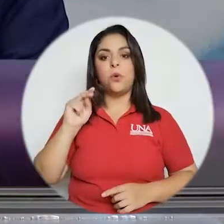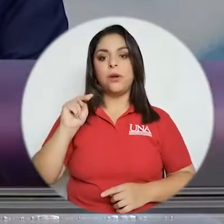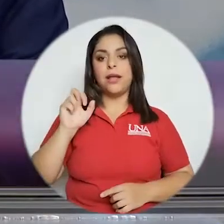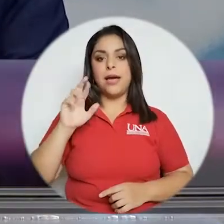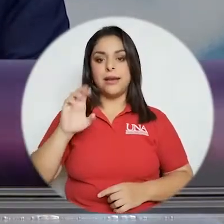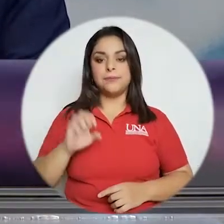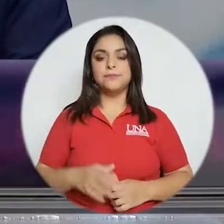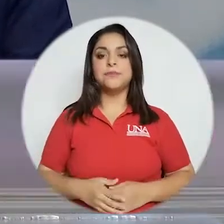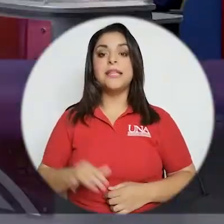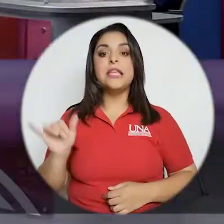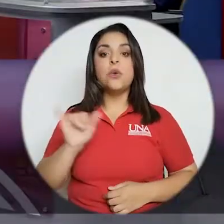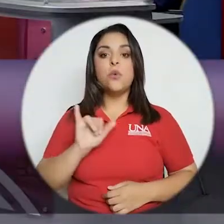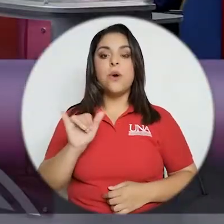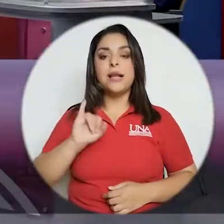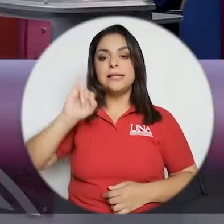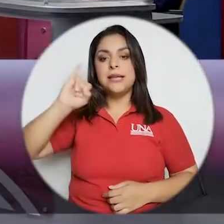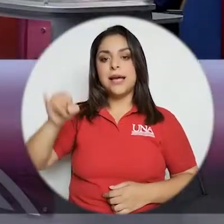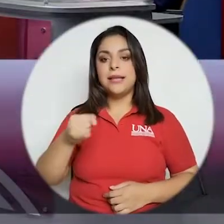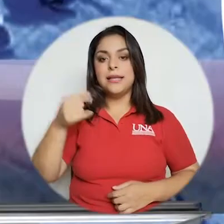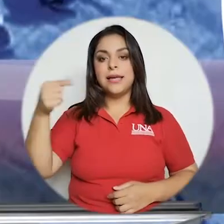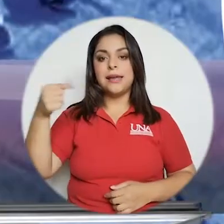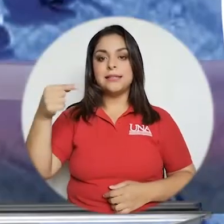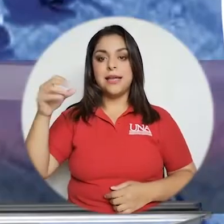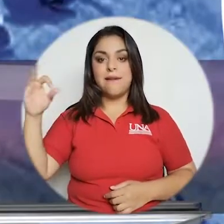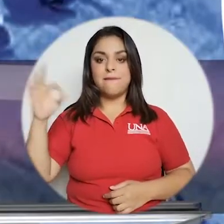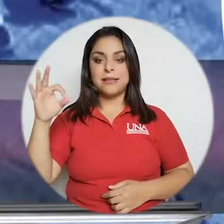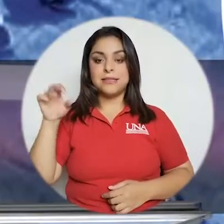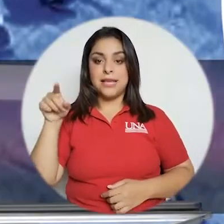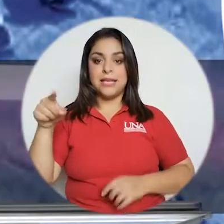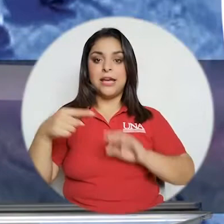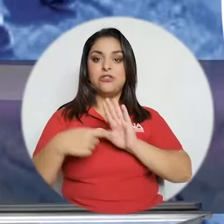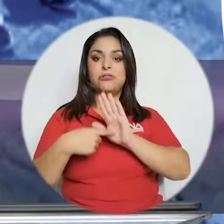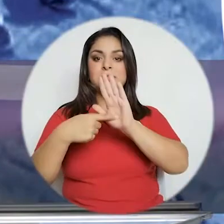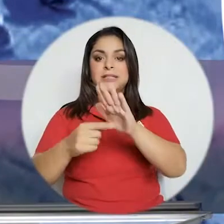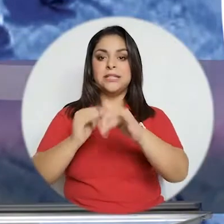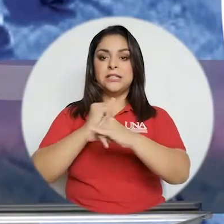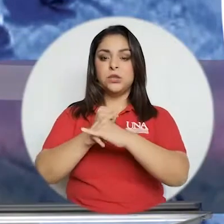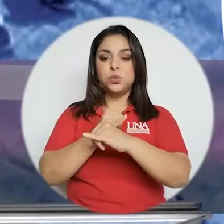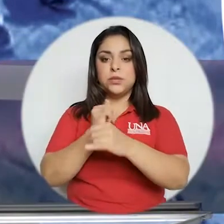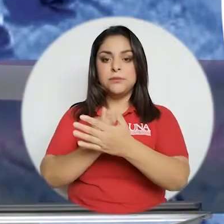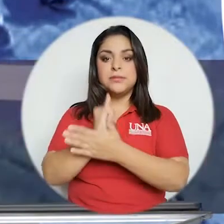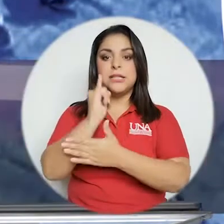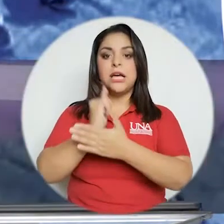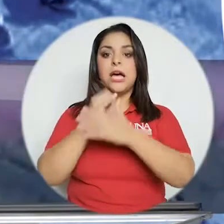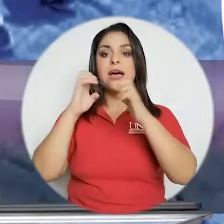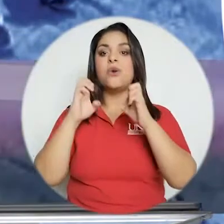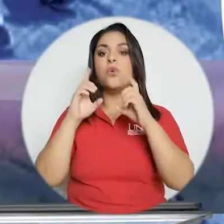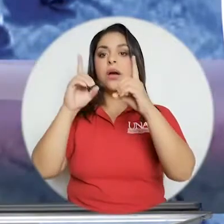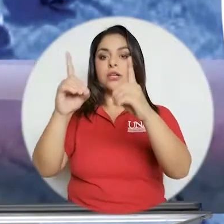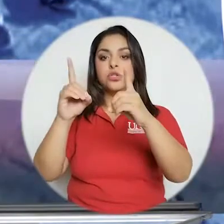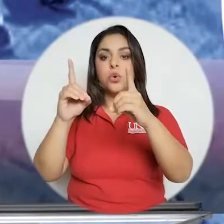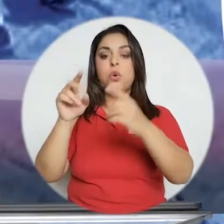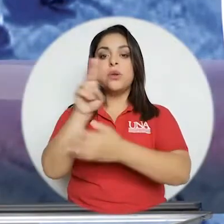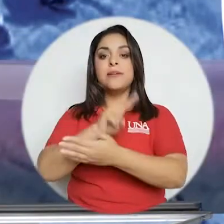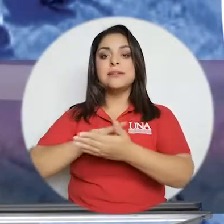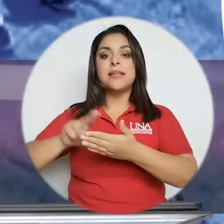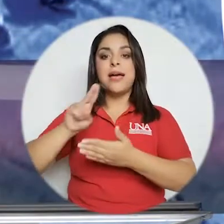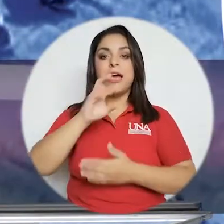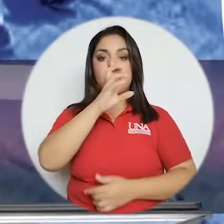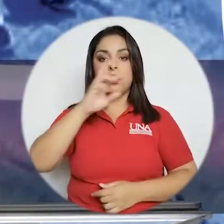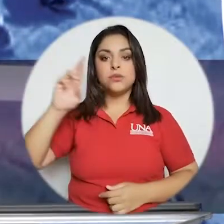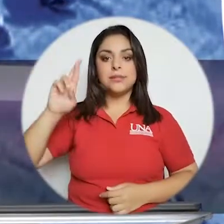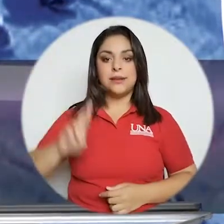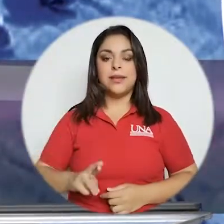Conary si con usted coincide Jacqueline García Fallas quien representa el Instituto de Investigaciones en Educación de la